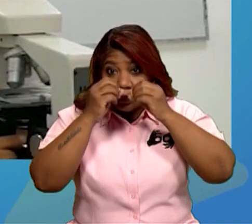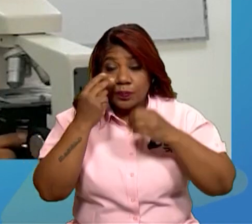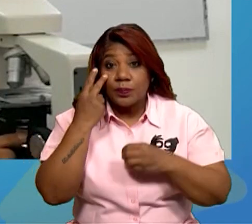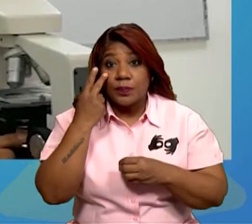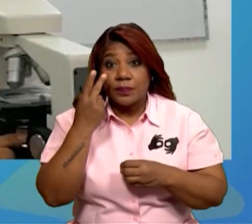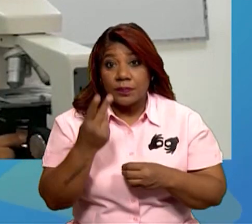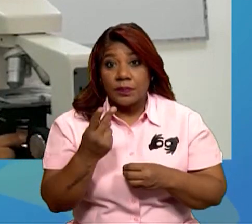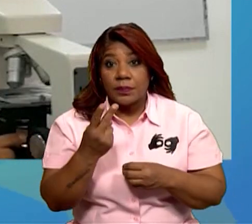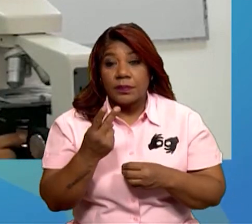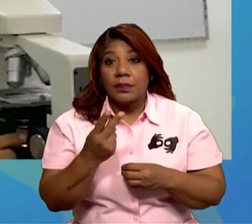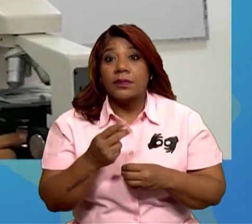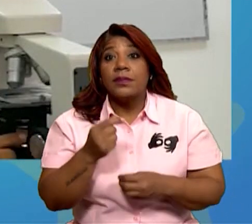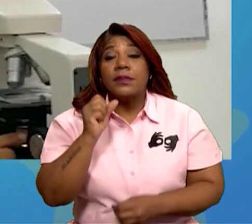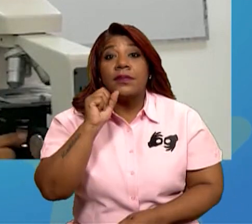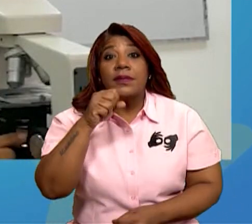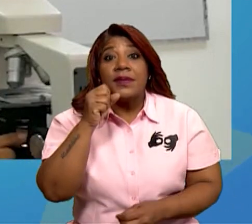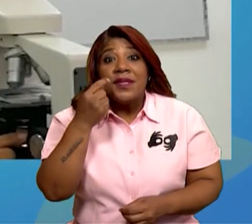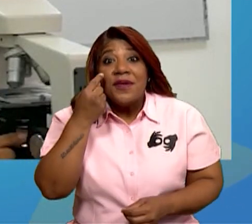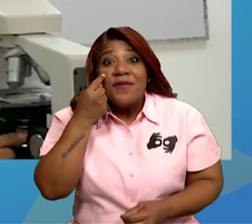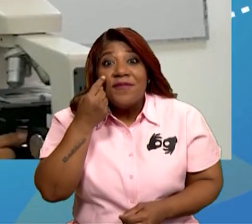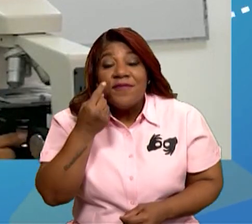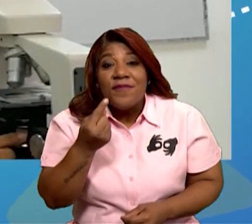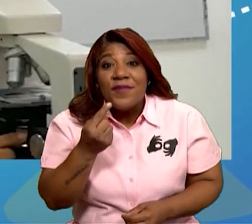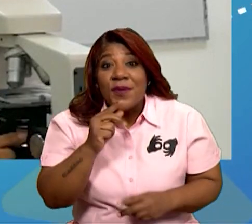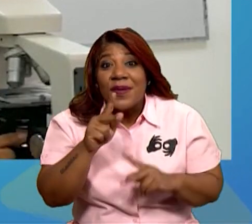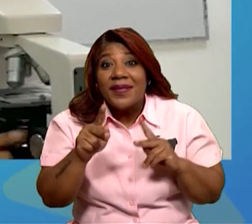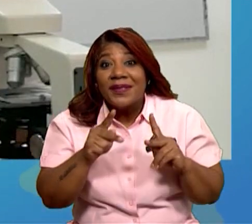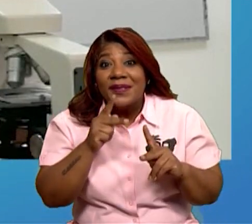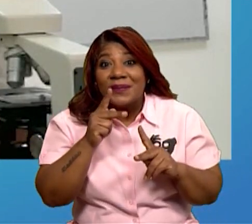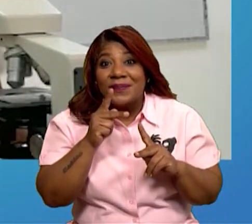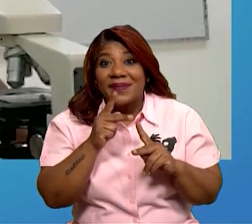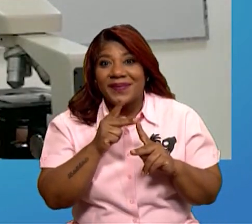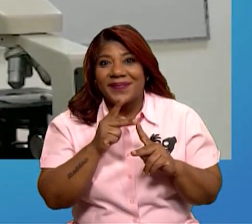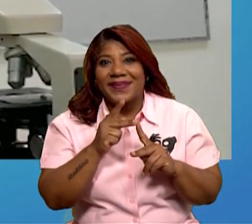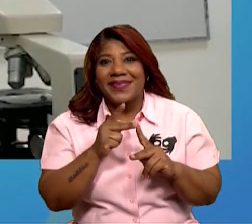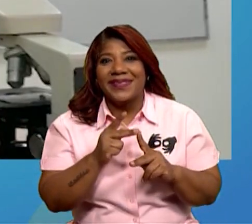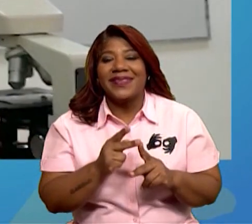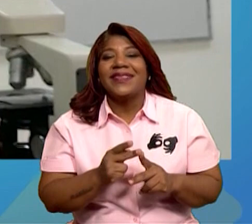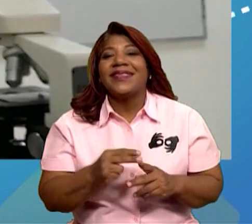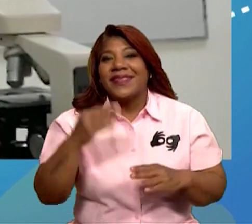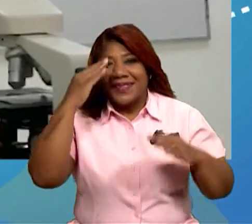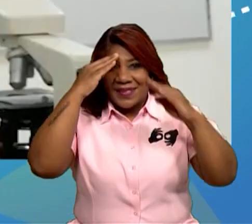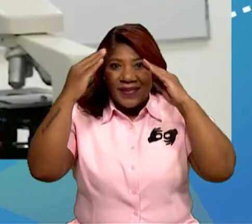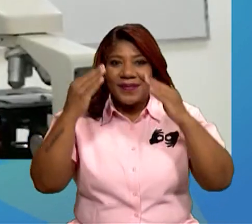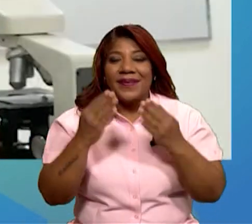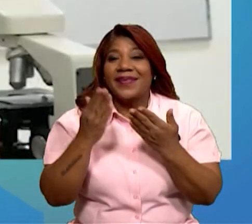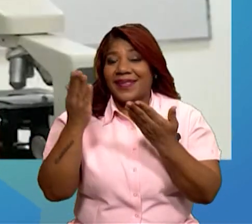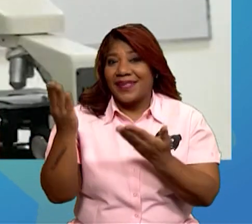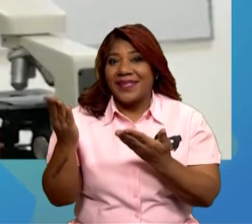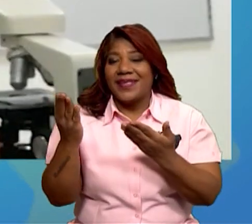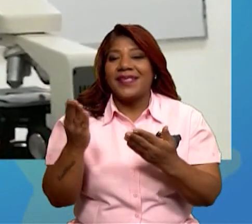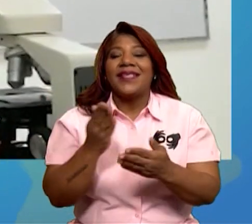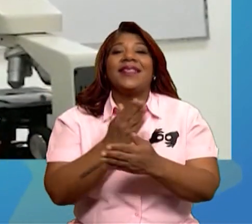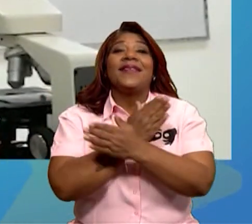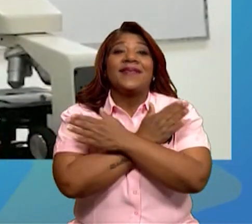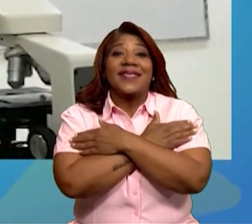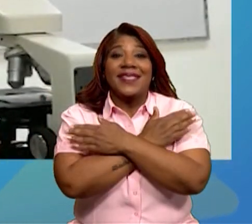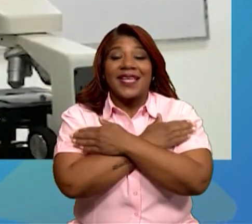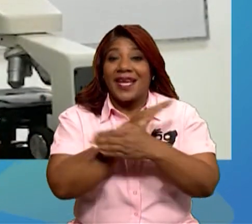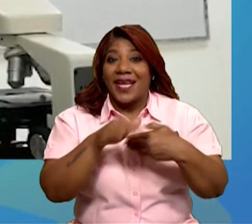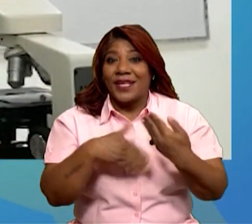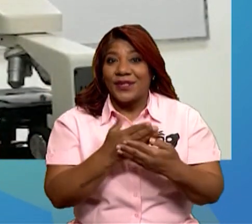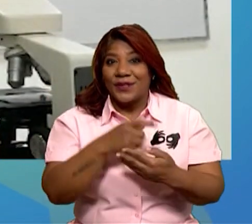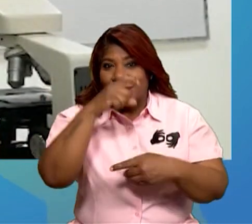Uy, yo creo que está. ¡Lo encontré! ¡Estoy perfecta! Hola, ¿qué tal? Feliz Día del Trabajador.